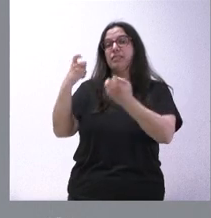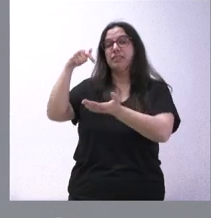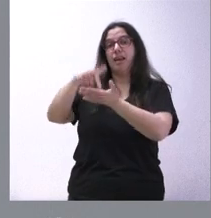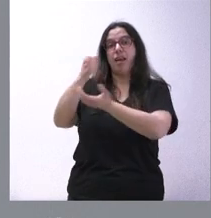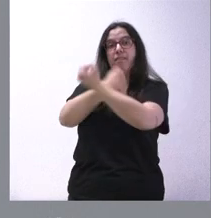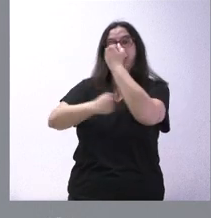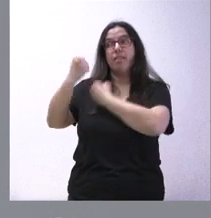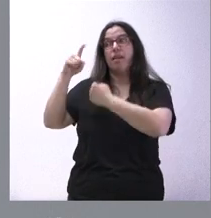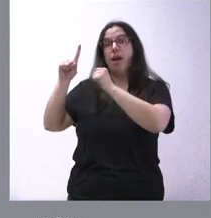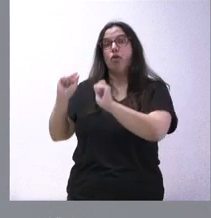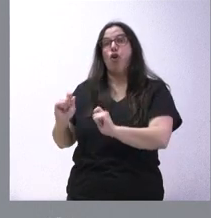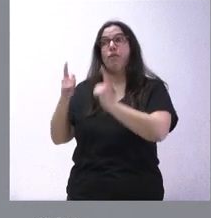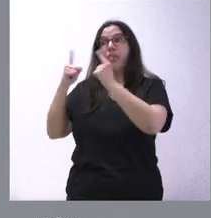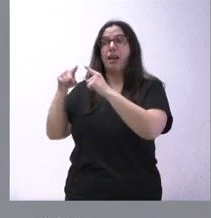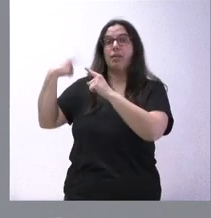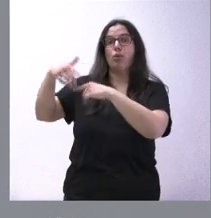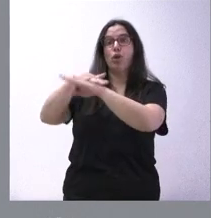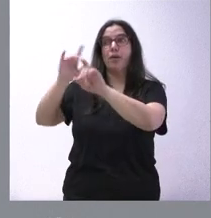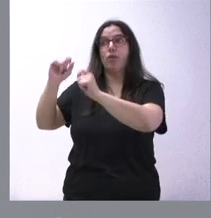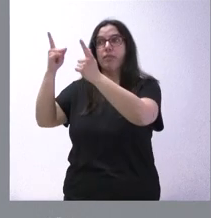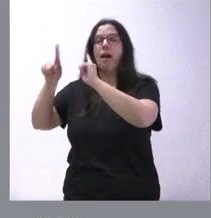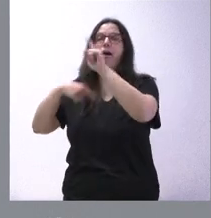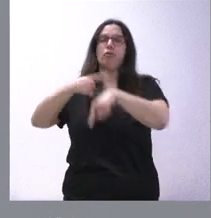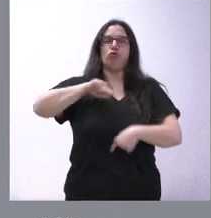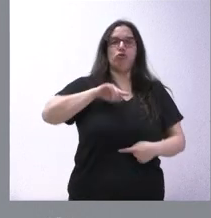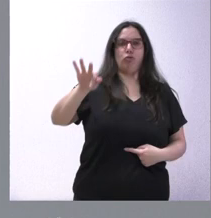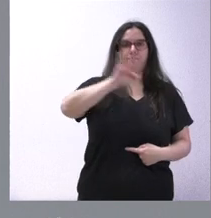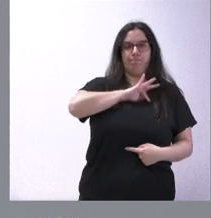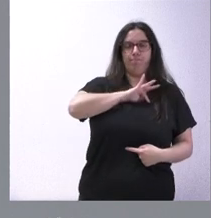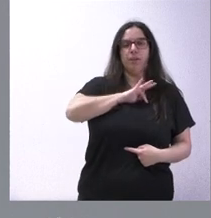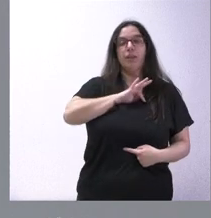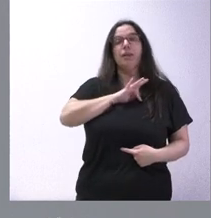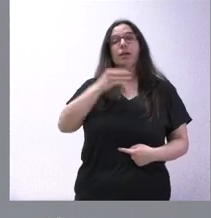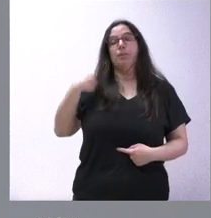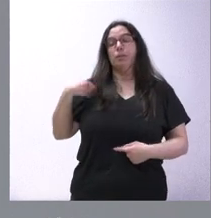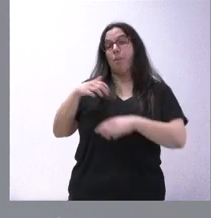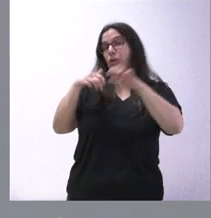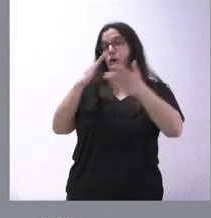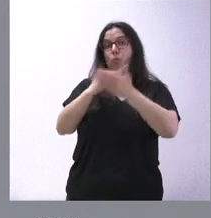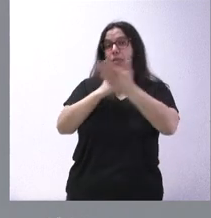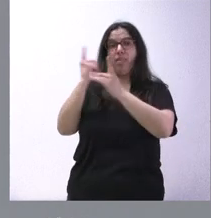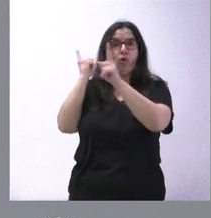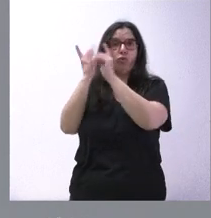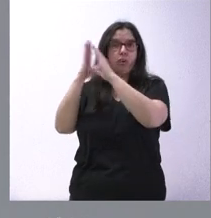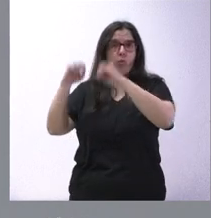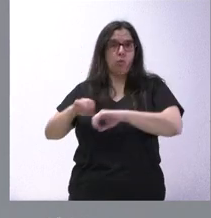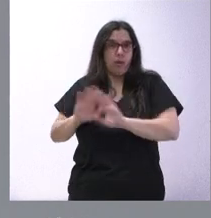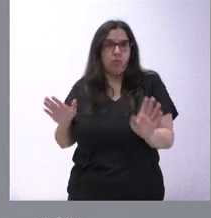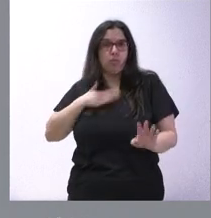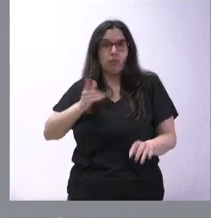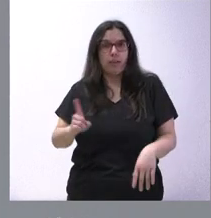se manifestara el Gobierno. Recuerdo que este acuerdo salió adelante con la oposición mayoritaria de las comunidades autónomas. De